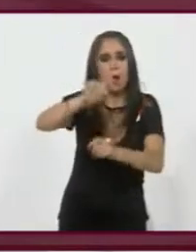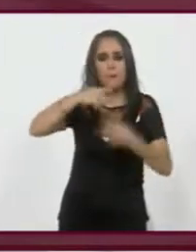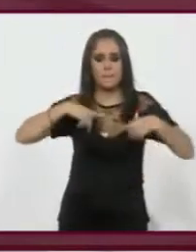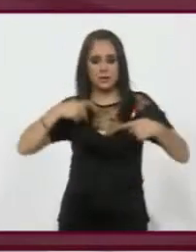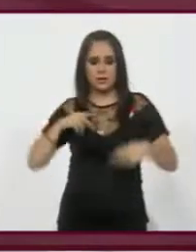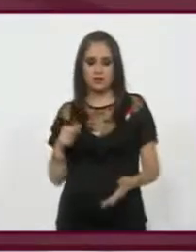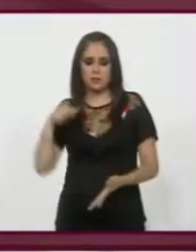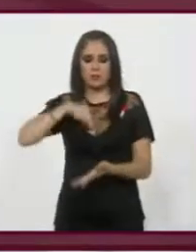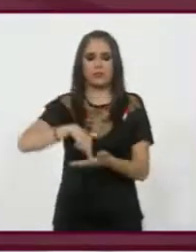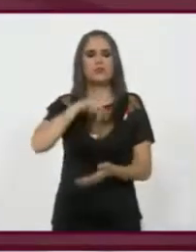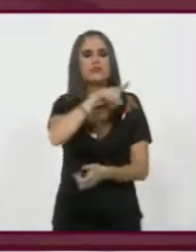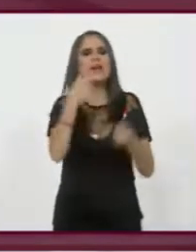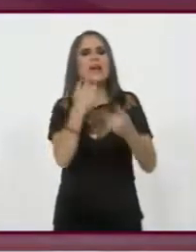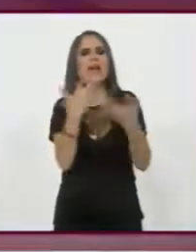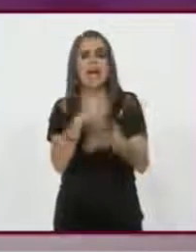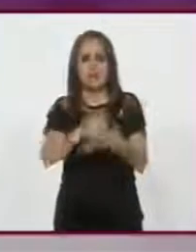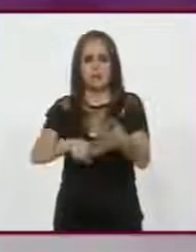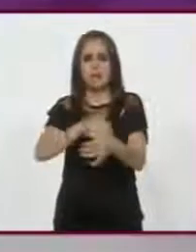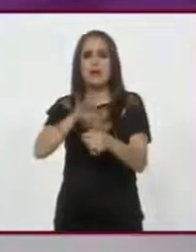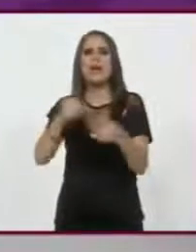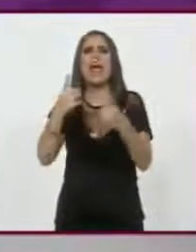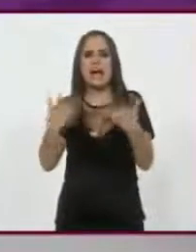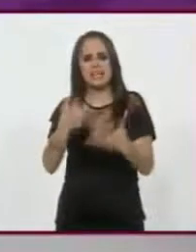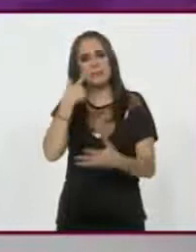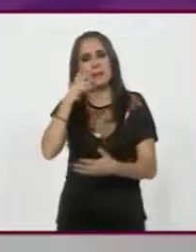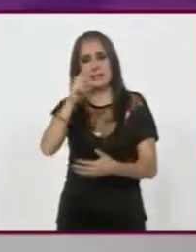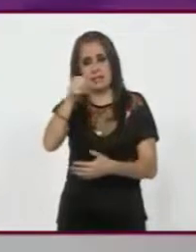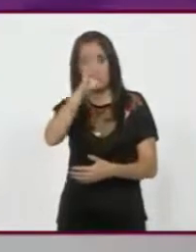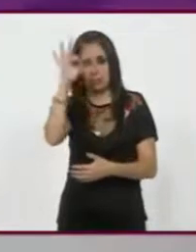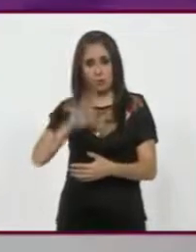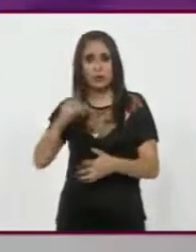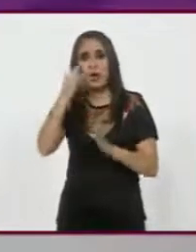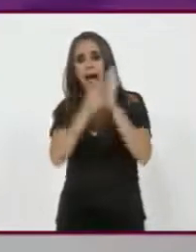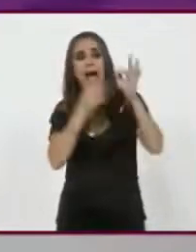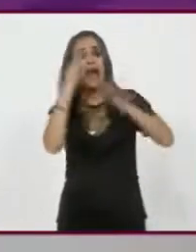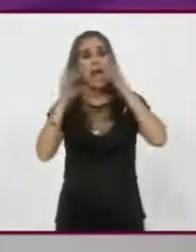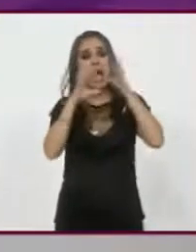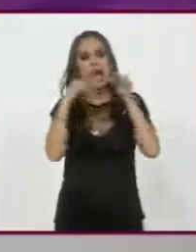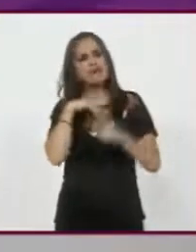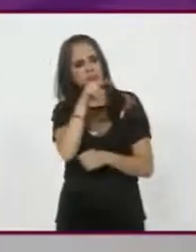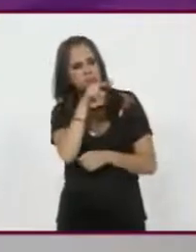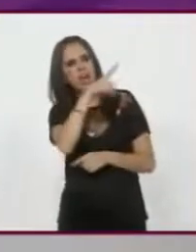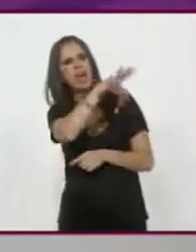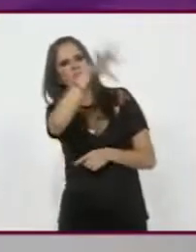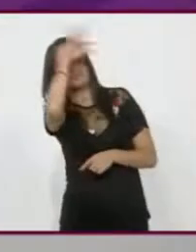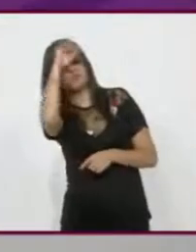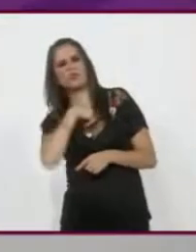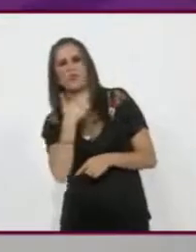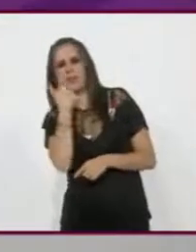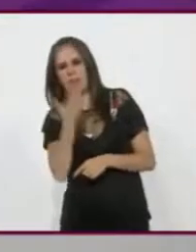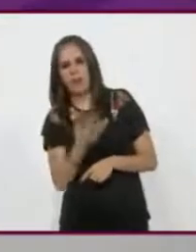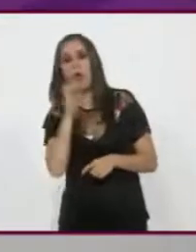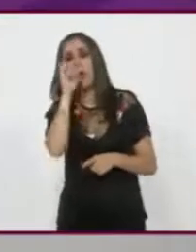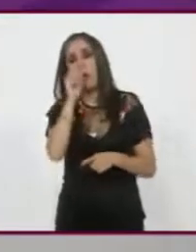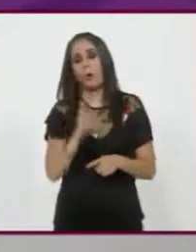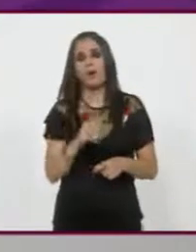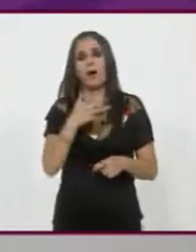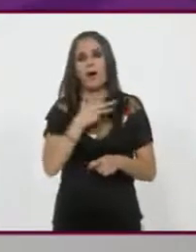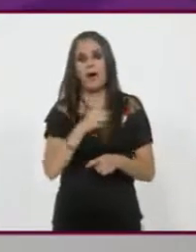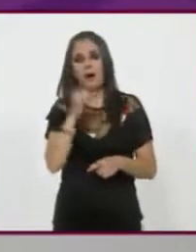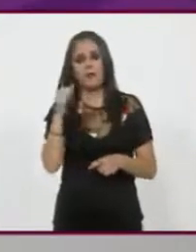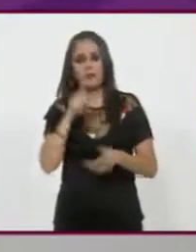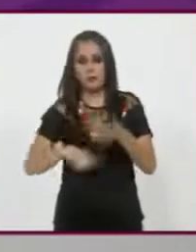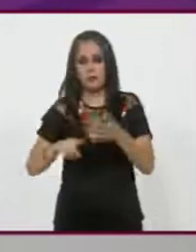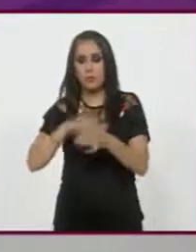preguntándole qué hizo. 36% dice que durante la campaña, 30% con supo quiénes eran los candidatos, y siempre